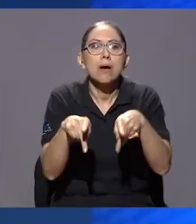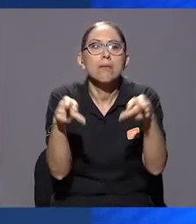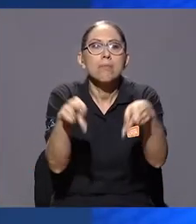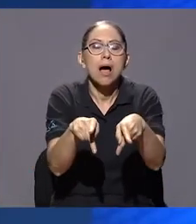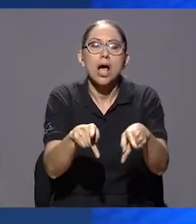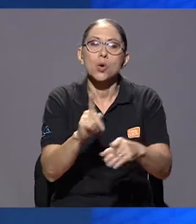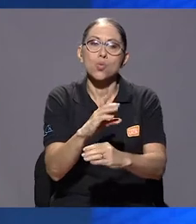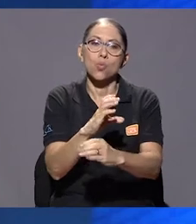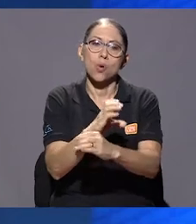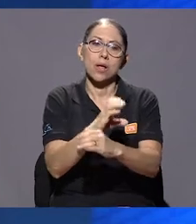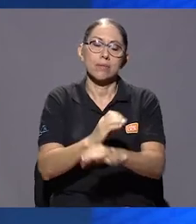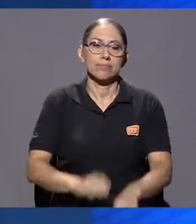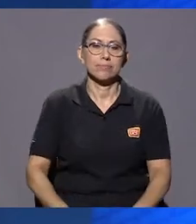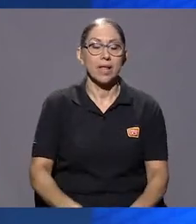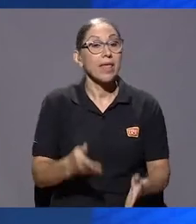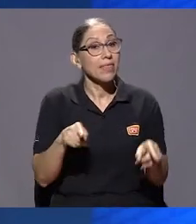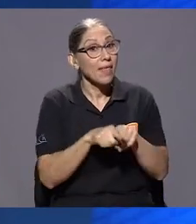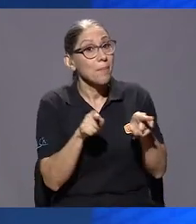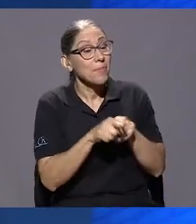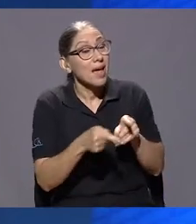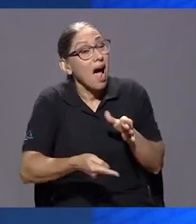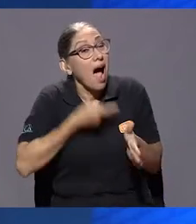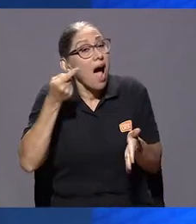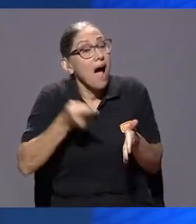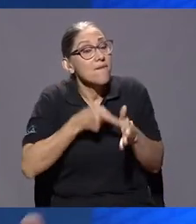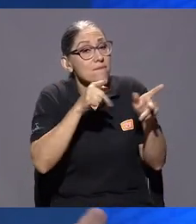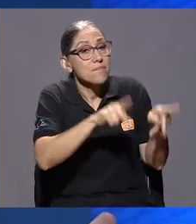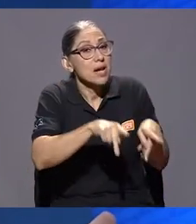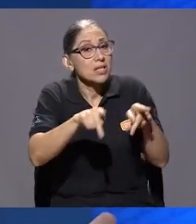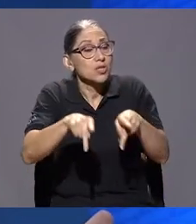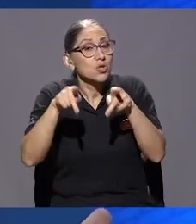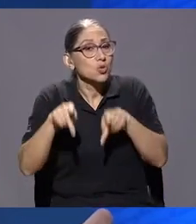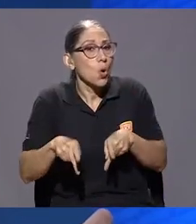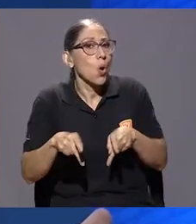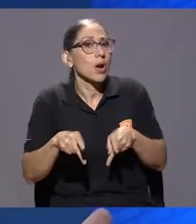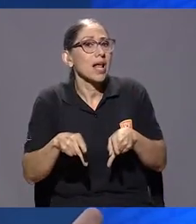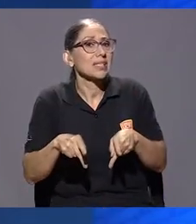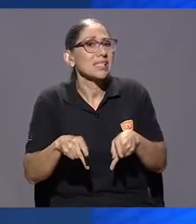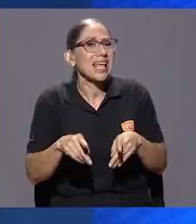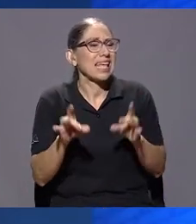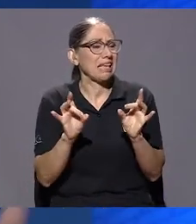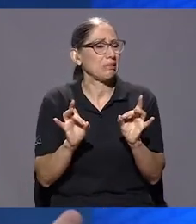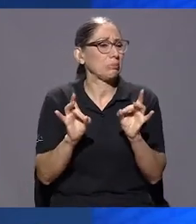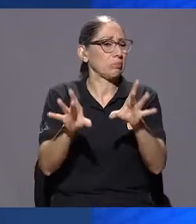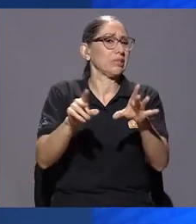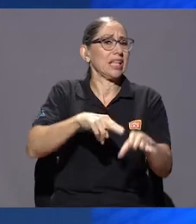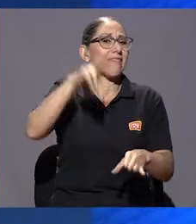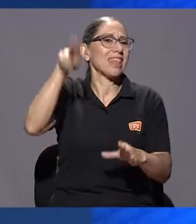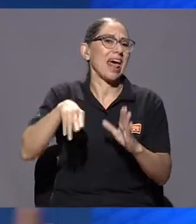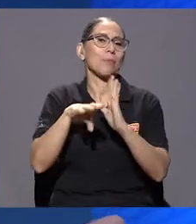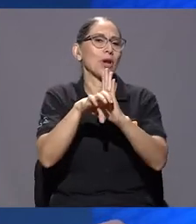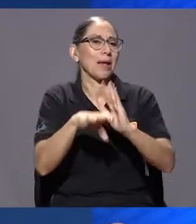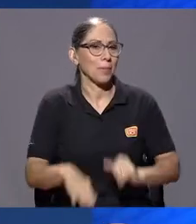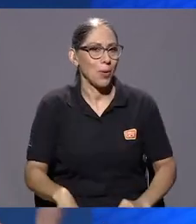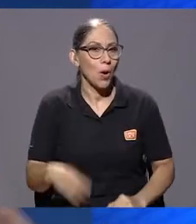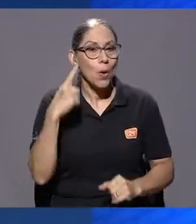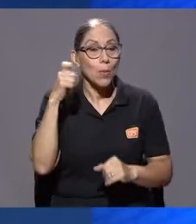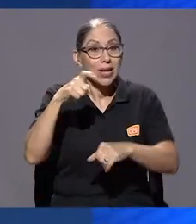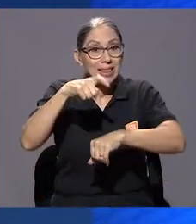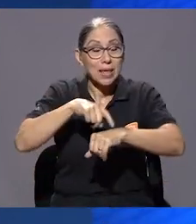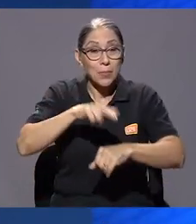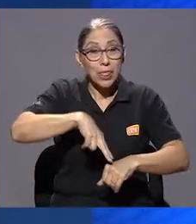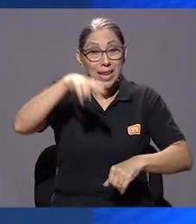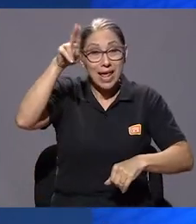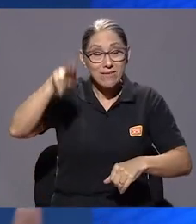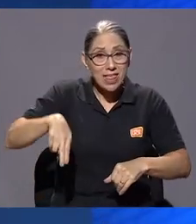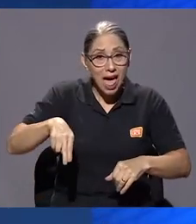época, uno escucha casos de personas que detestan la Navidad, ¿verdad? Porque la Navidad les trae,